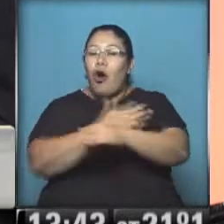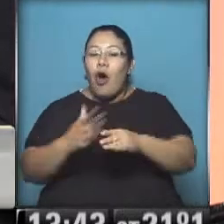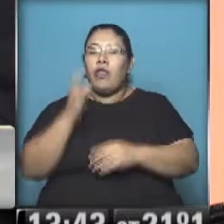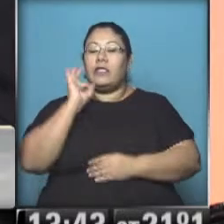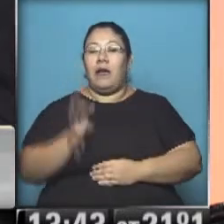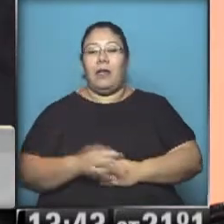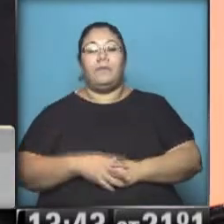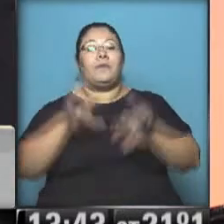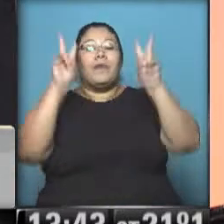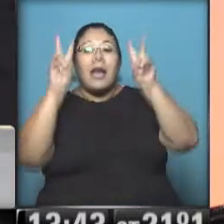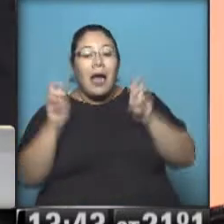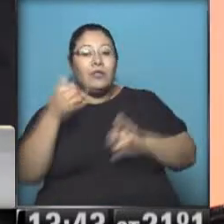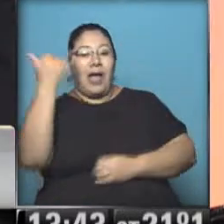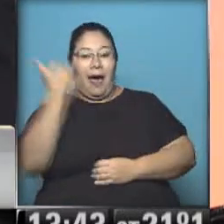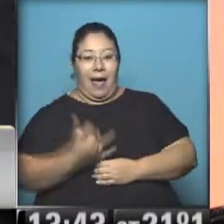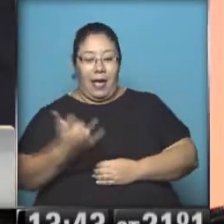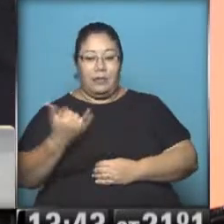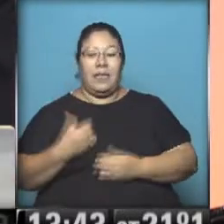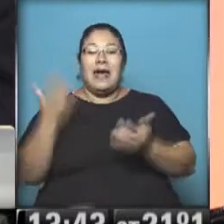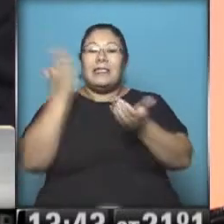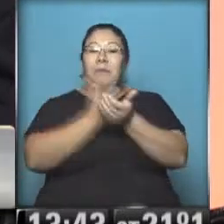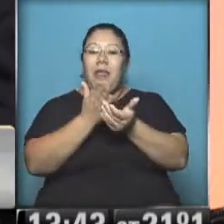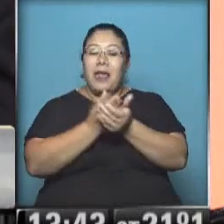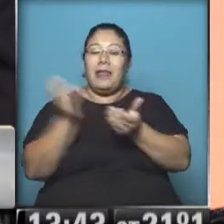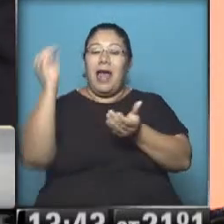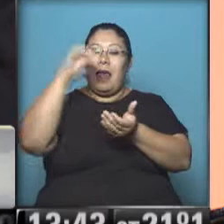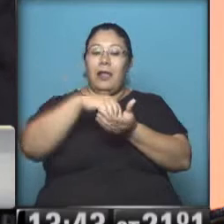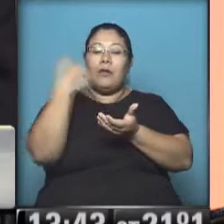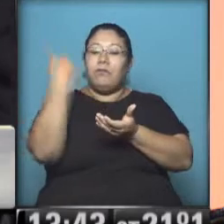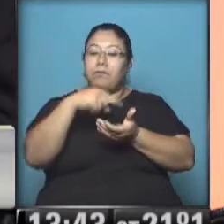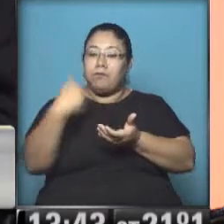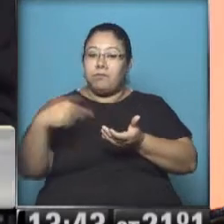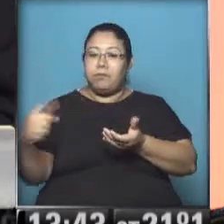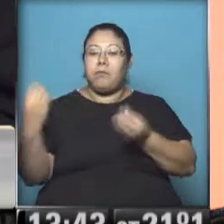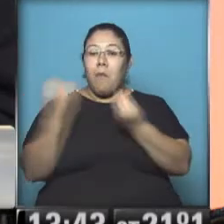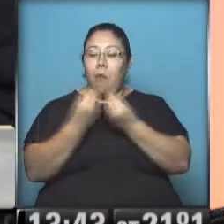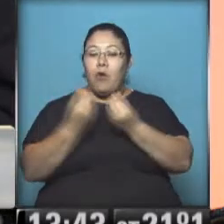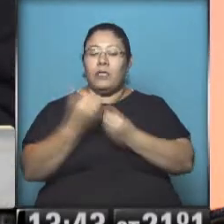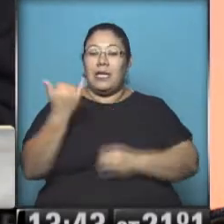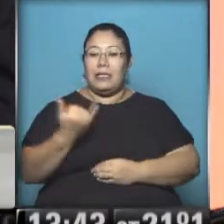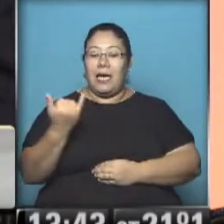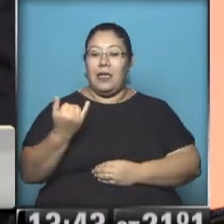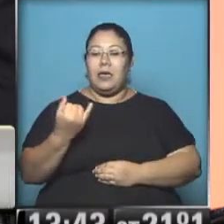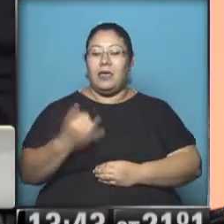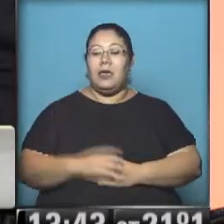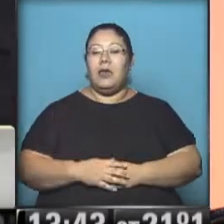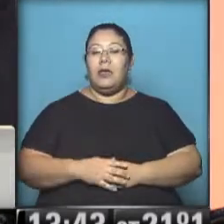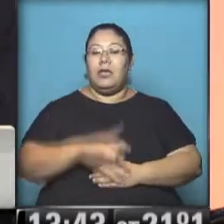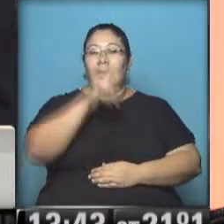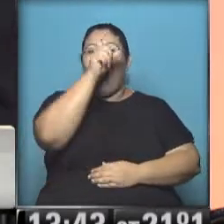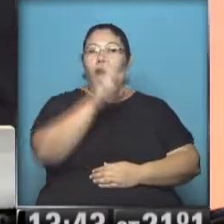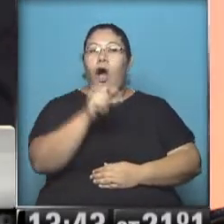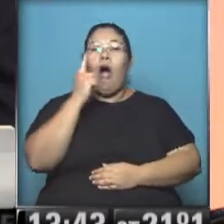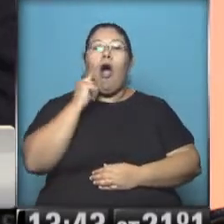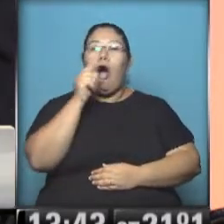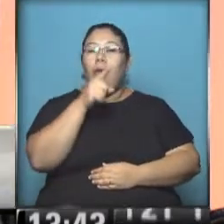supone que todos los elementos están dentro del expediente de la causa y no estaban simplemente en la cabeza de Alberto Nisman, con lo cual esto